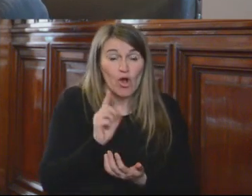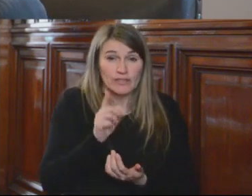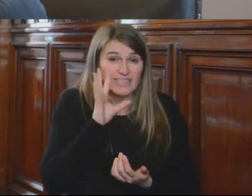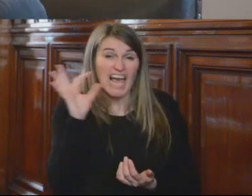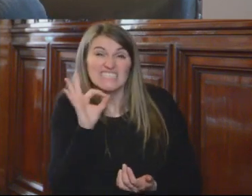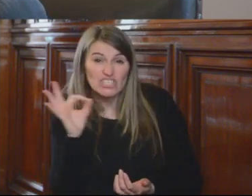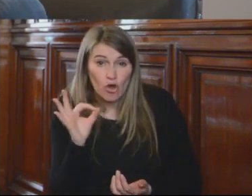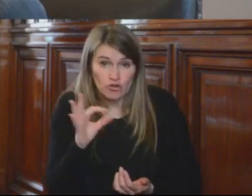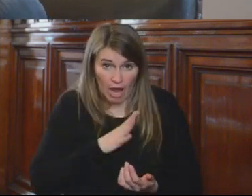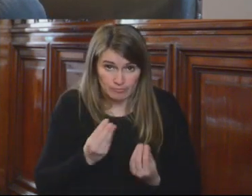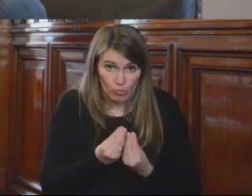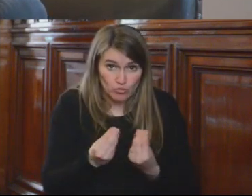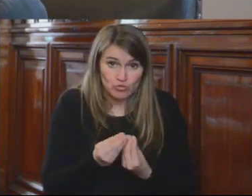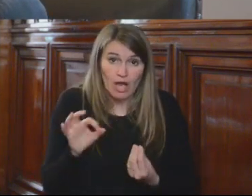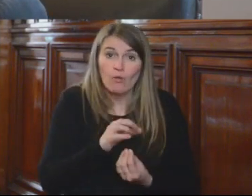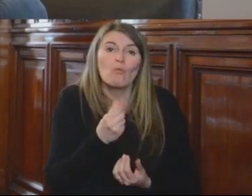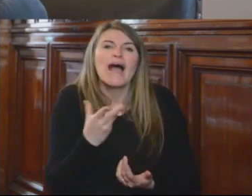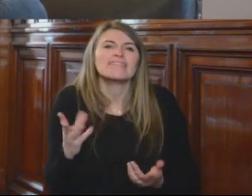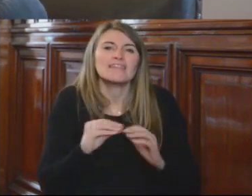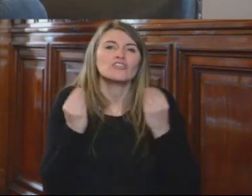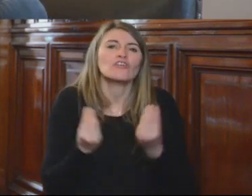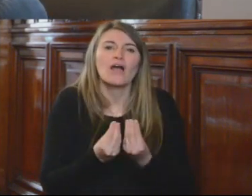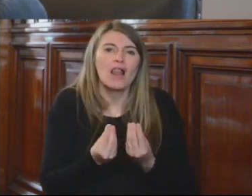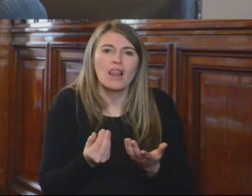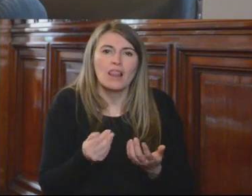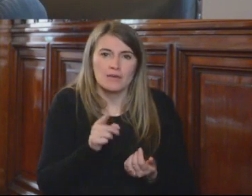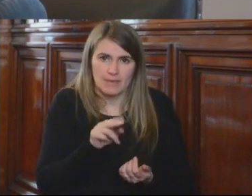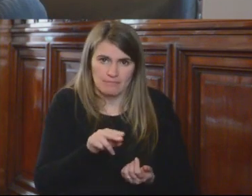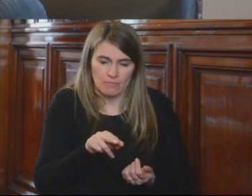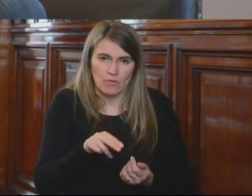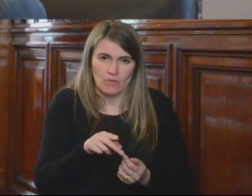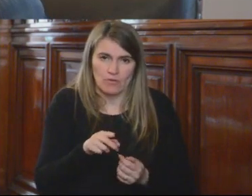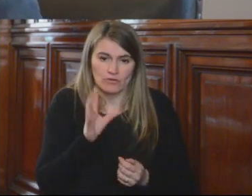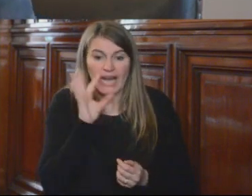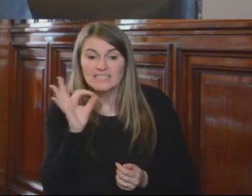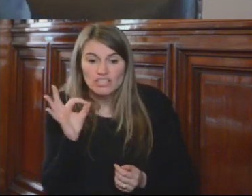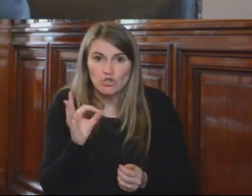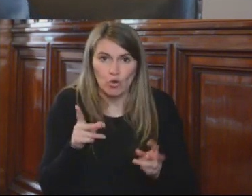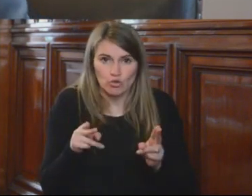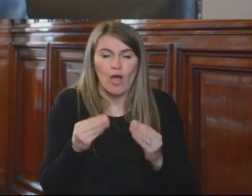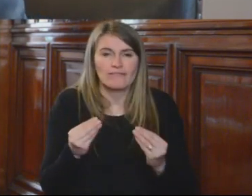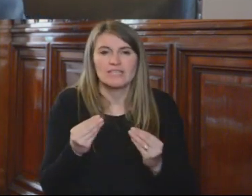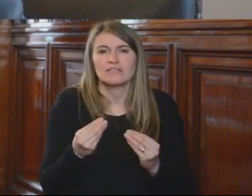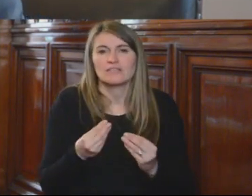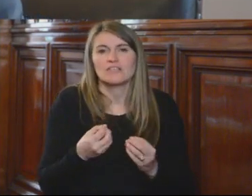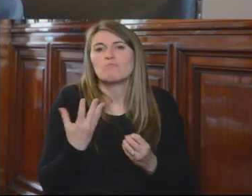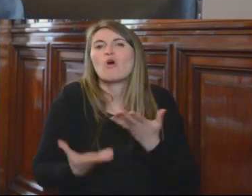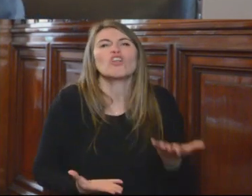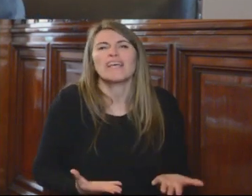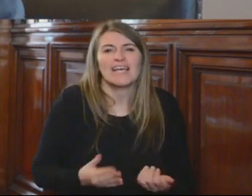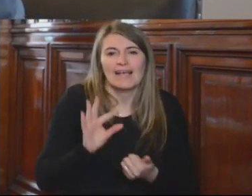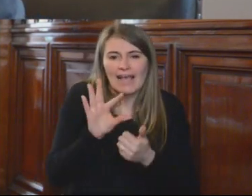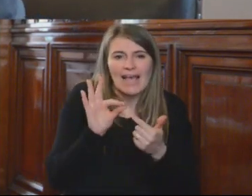¿verdad?, y que, en este sentido, ¿cuál habría sido el criterio? Le